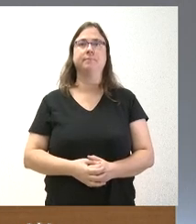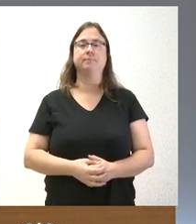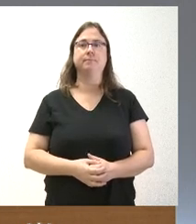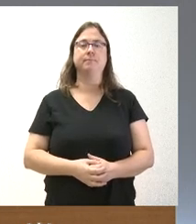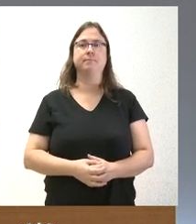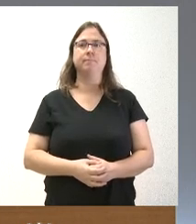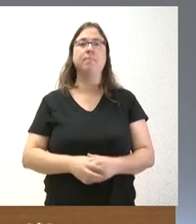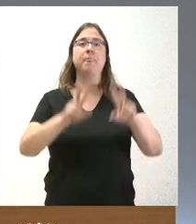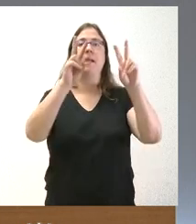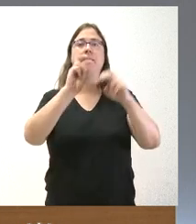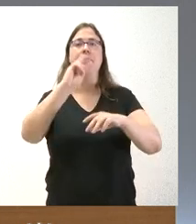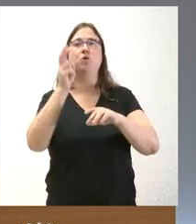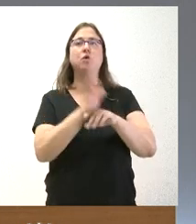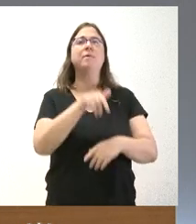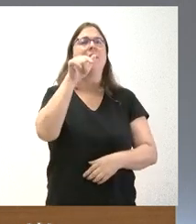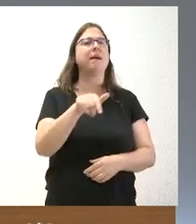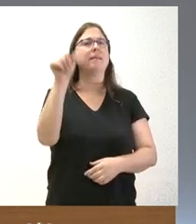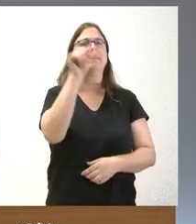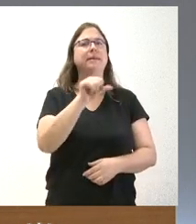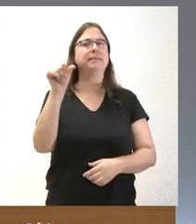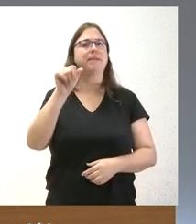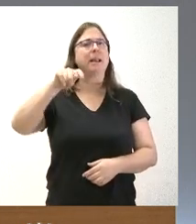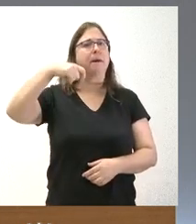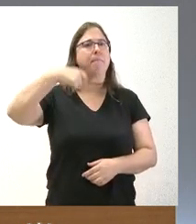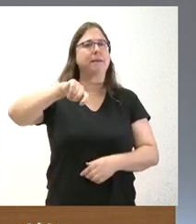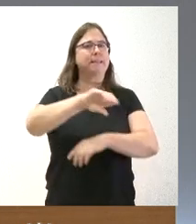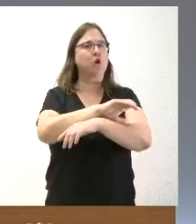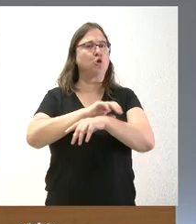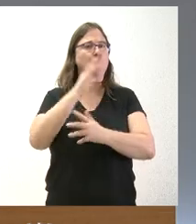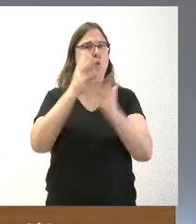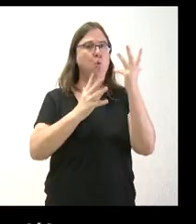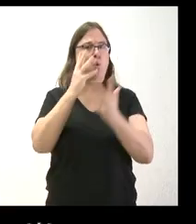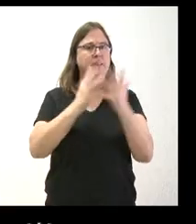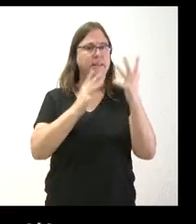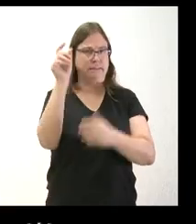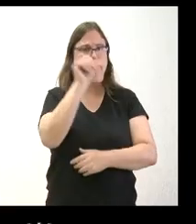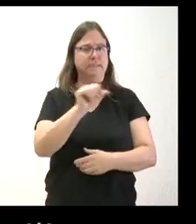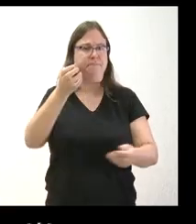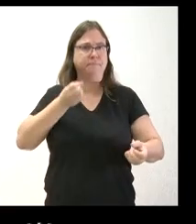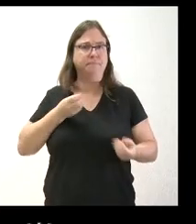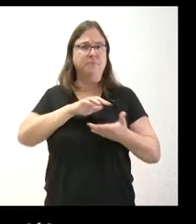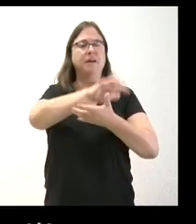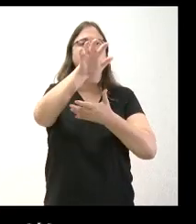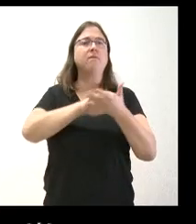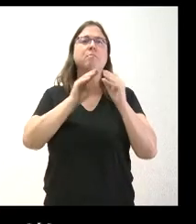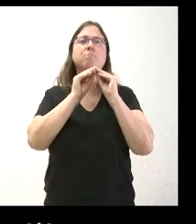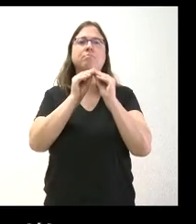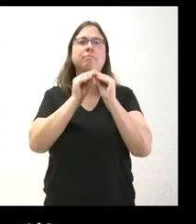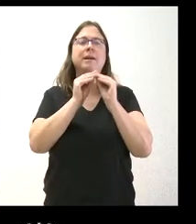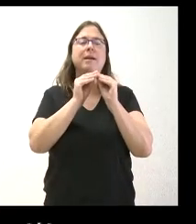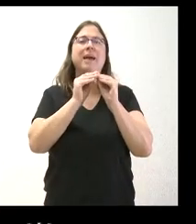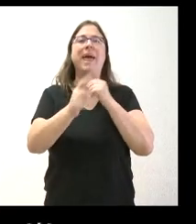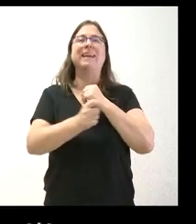Sobre otro asunto, esta semana el presidente del Consejo de Cuentas exponía el informe que elaboró sobre la estrategia de cambio